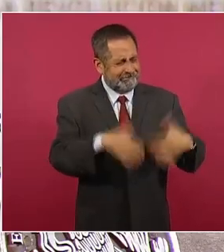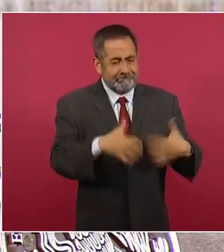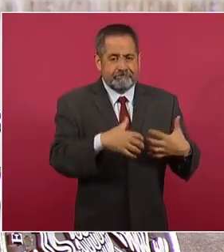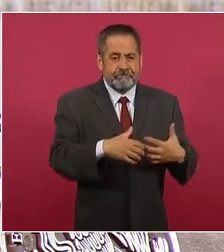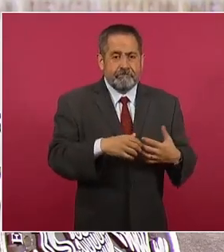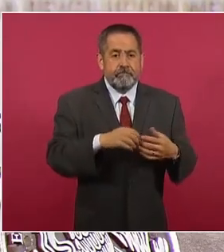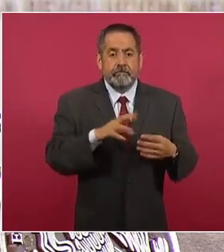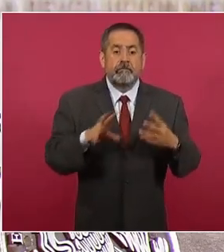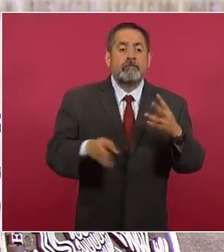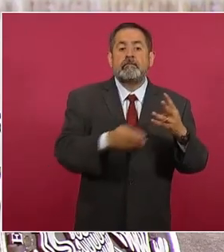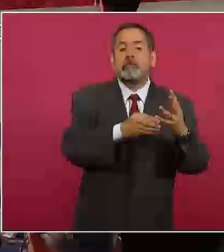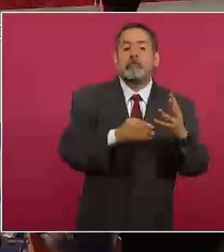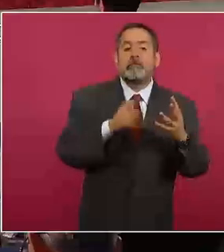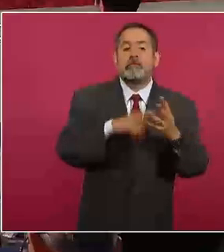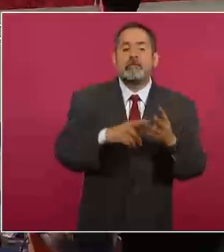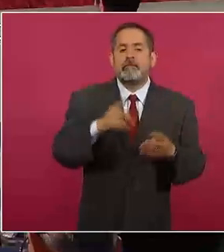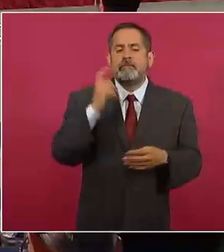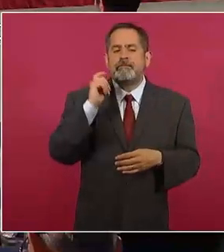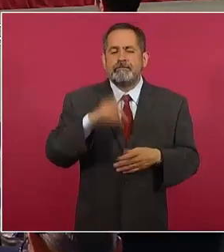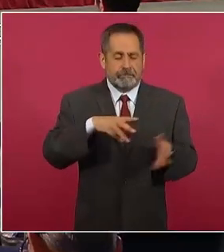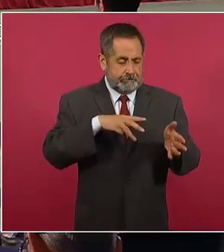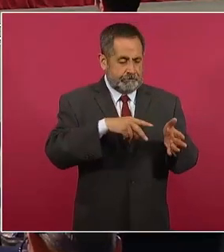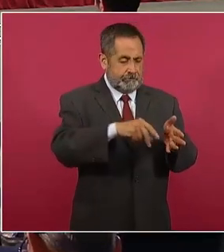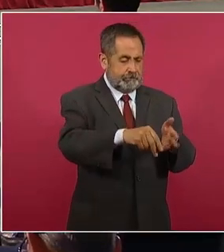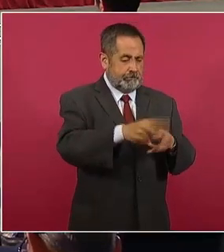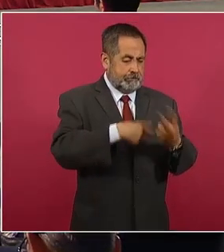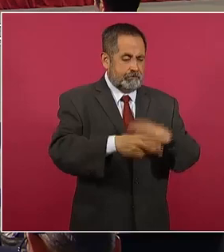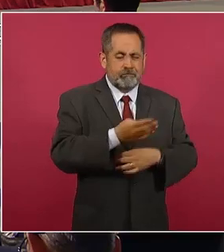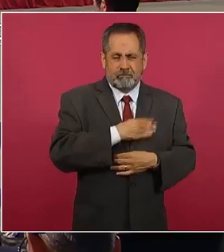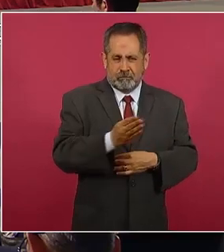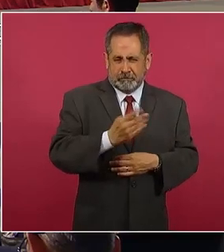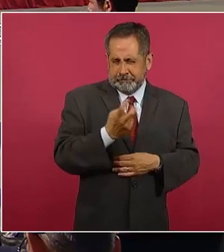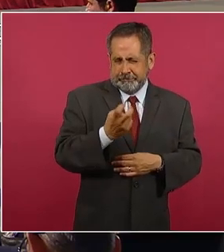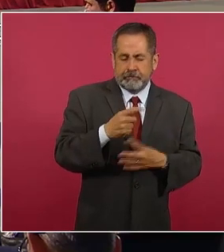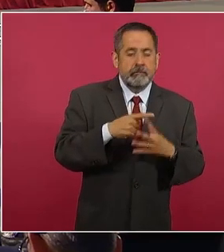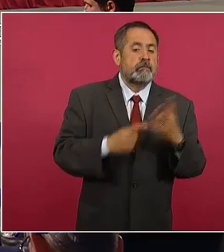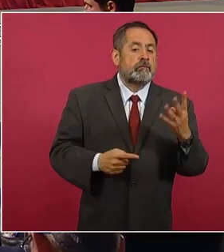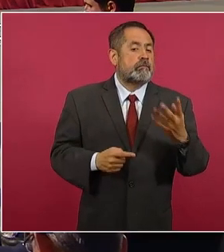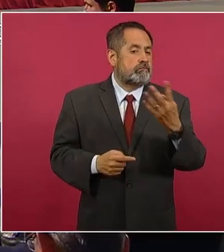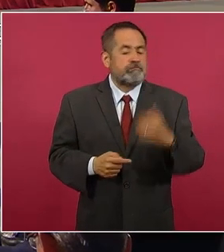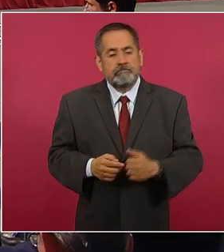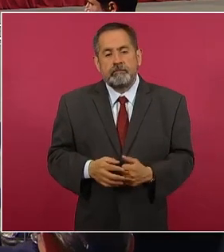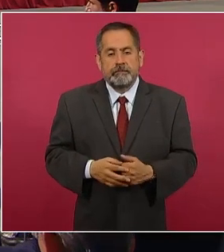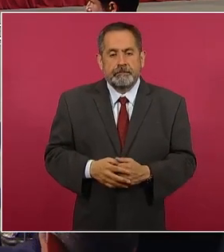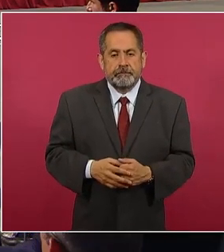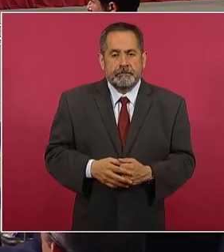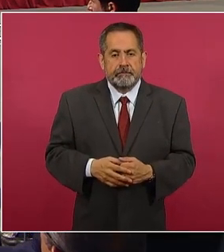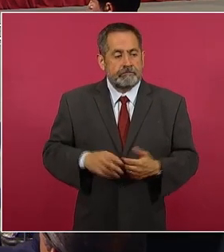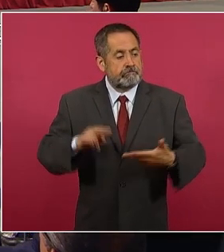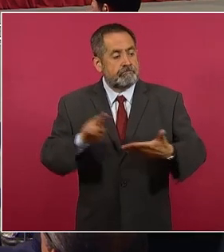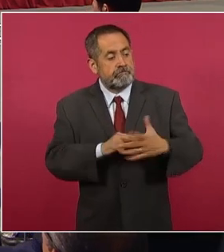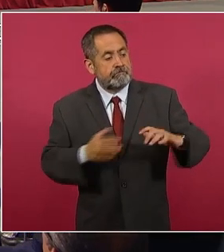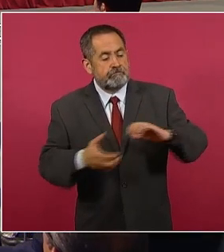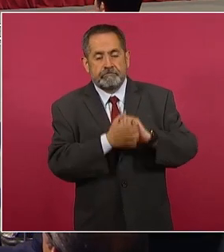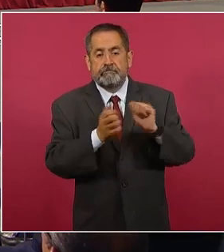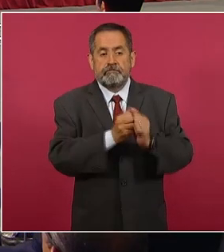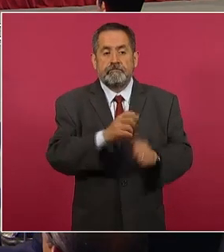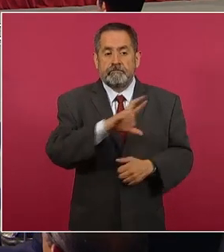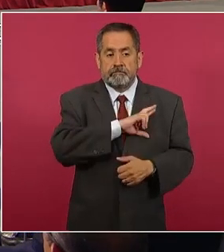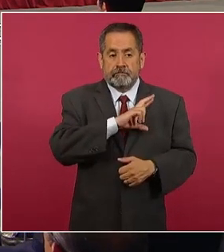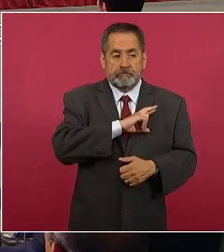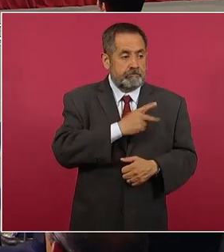agregando fertilizantes. Voy a describir las partes de este acuerdo con el sector privado